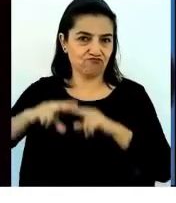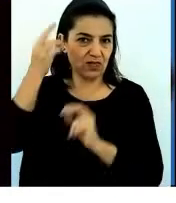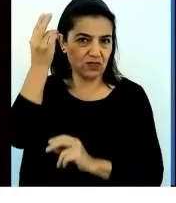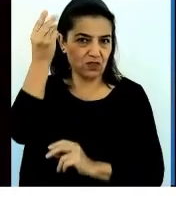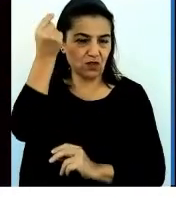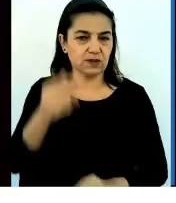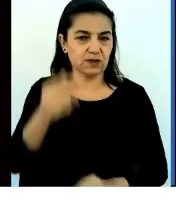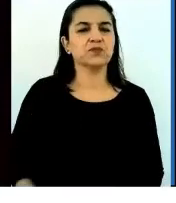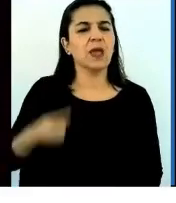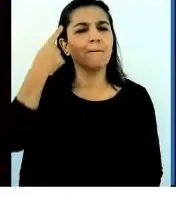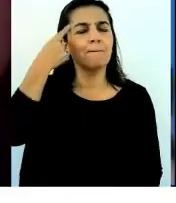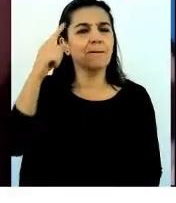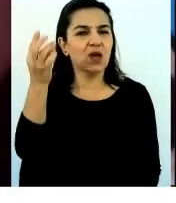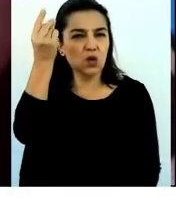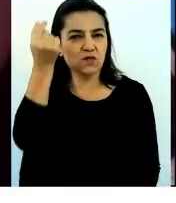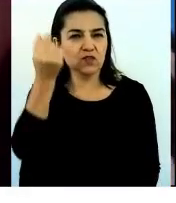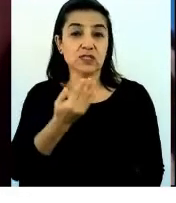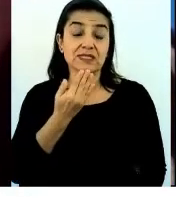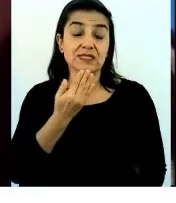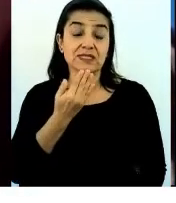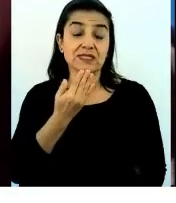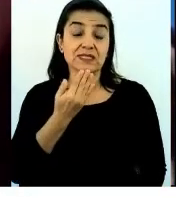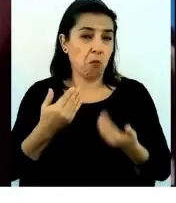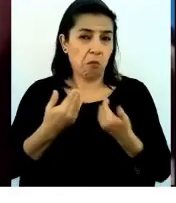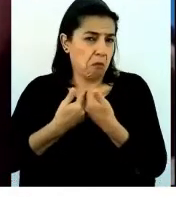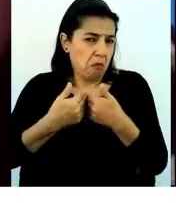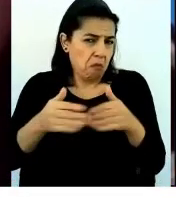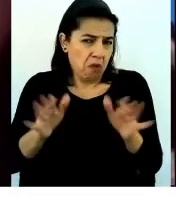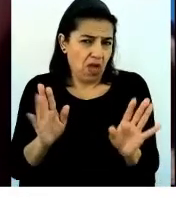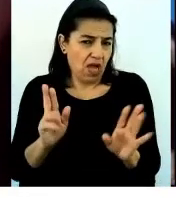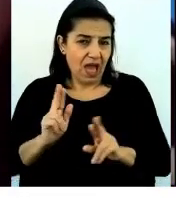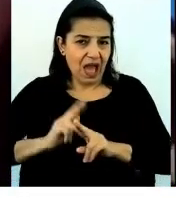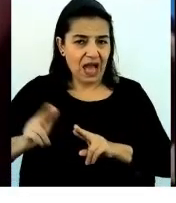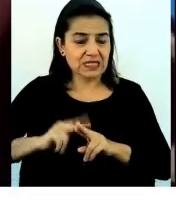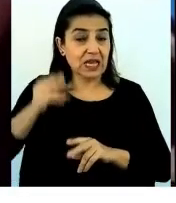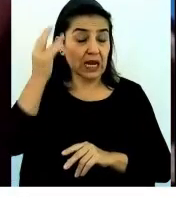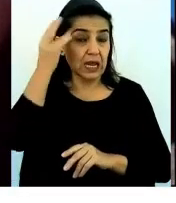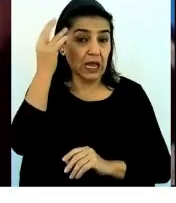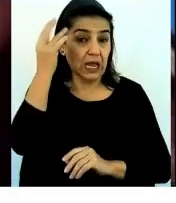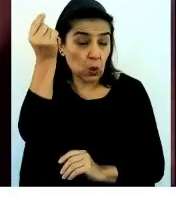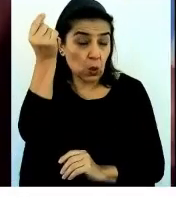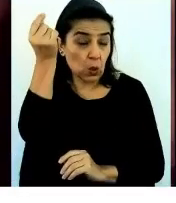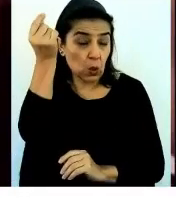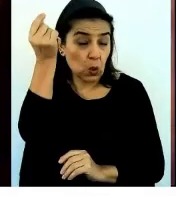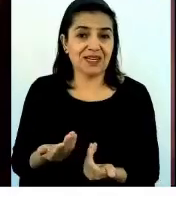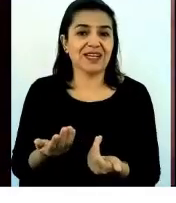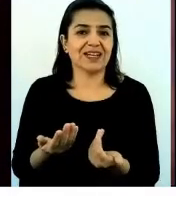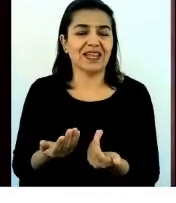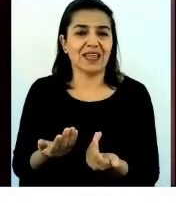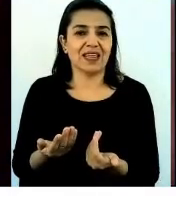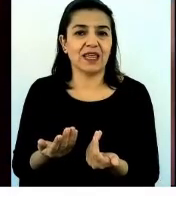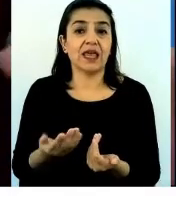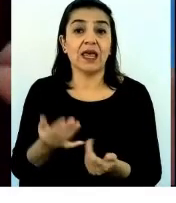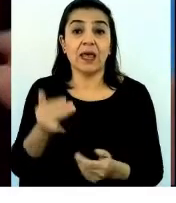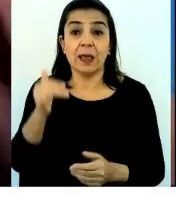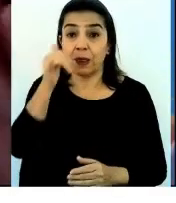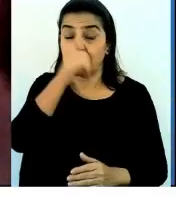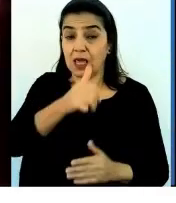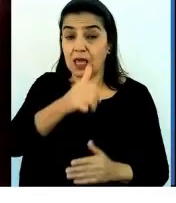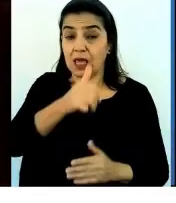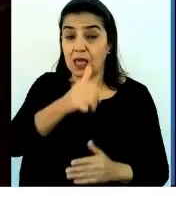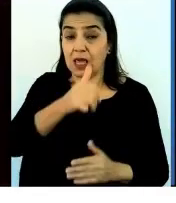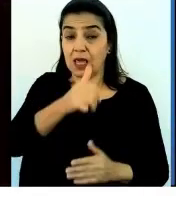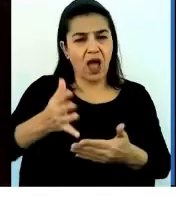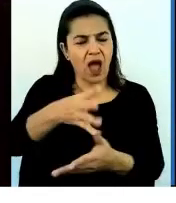innovaciones también, o que sea lo que sea que estamos haciendo, debemos todo el tiempo dejar en nuestra